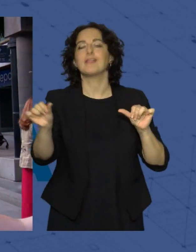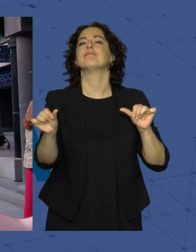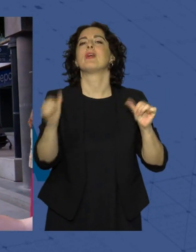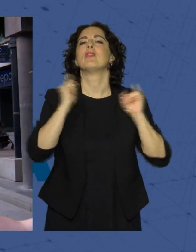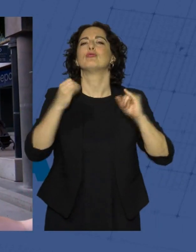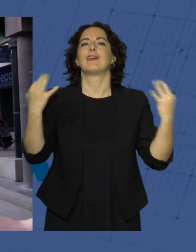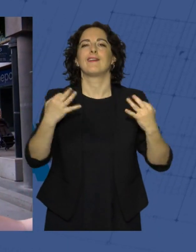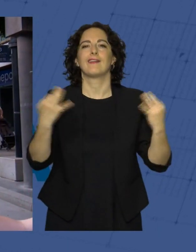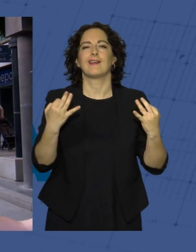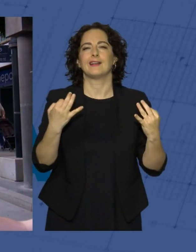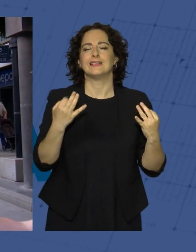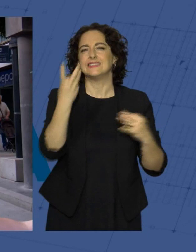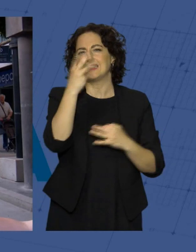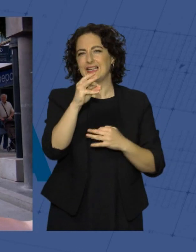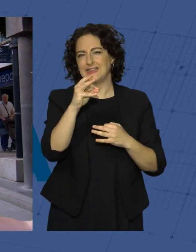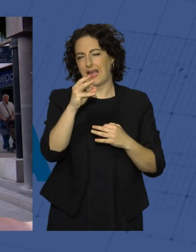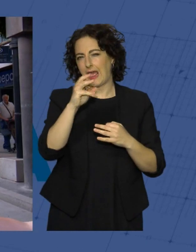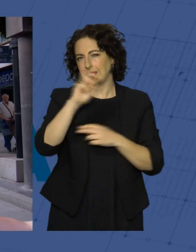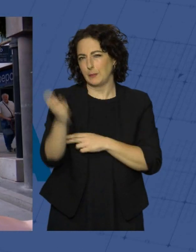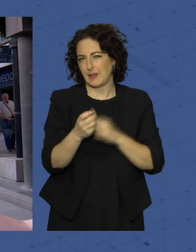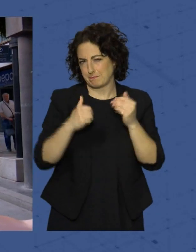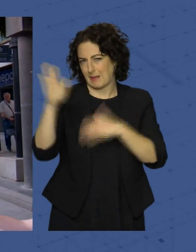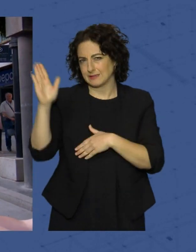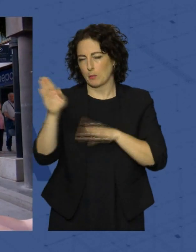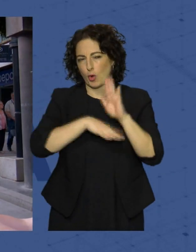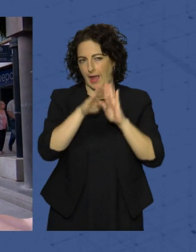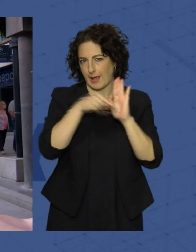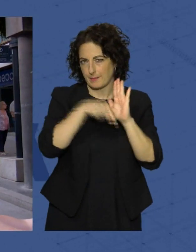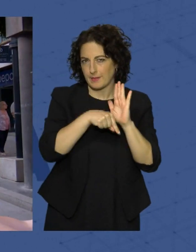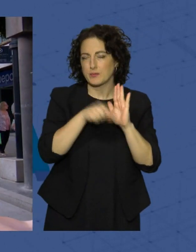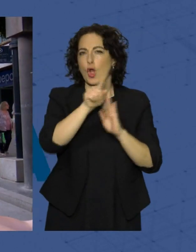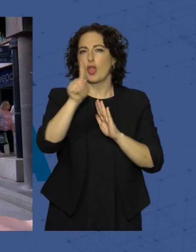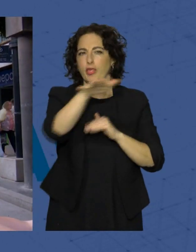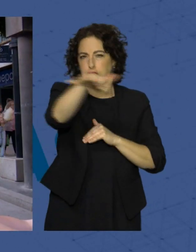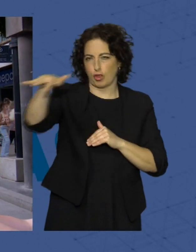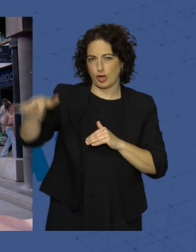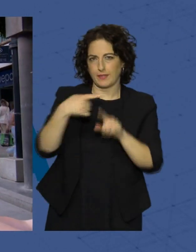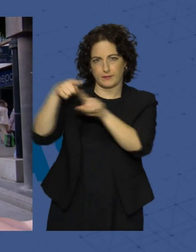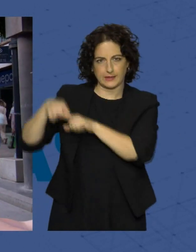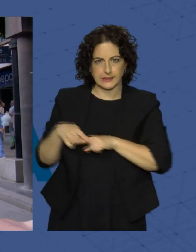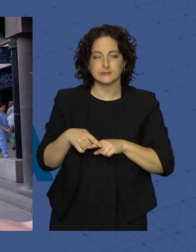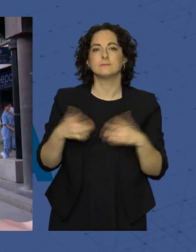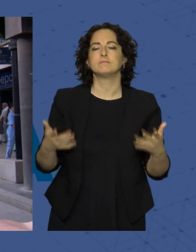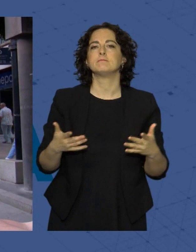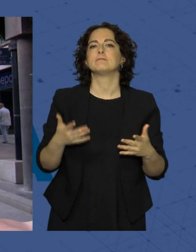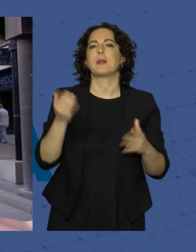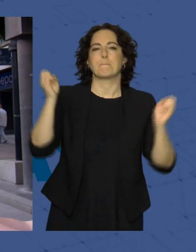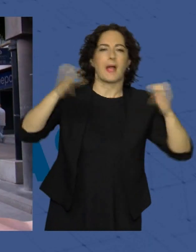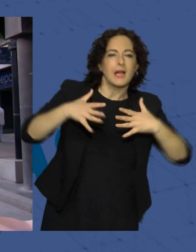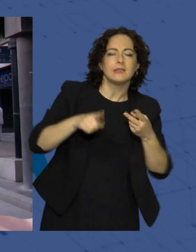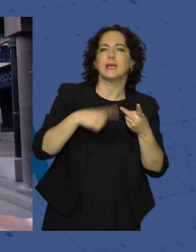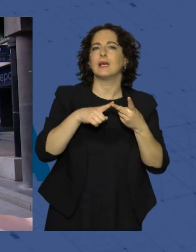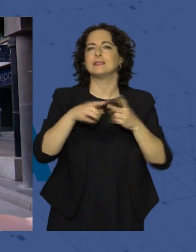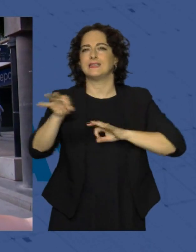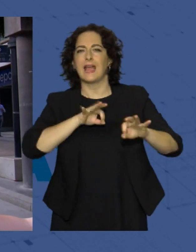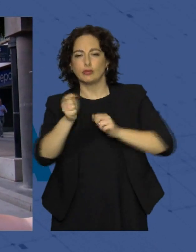de más de una treintena de actividades que tenemos programadas en 11 escenarios diferentes. Ya hemos tenido magia, hemos tenido